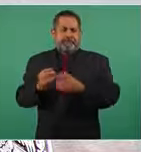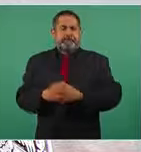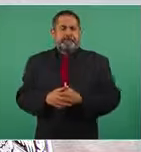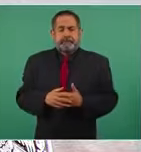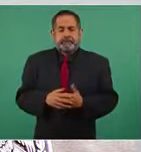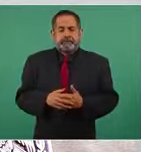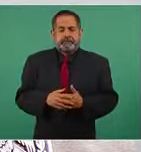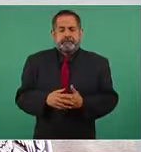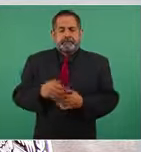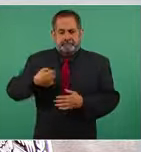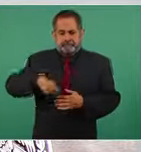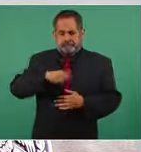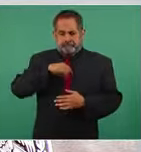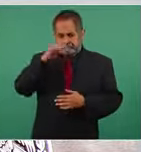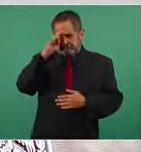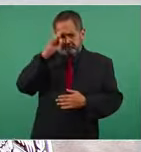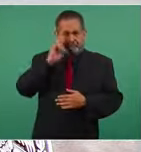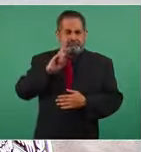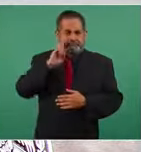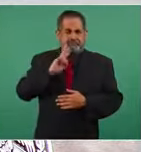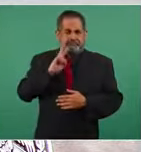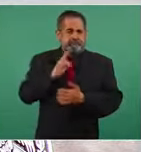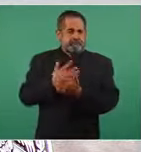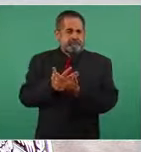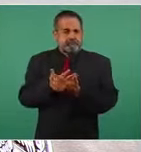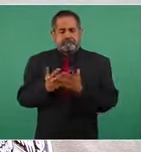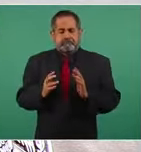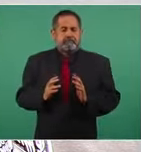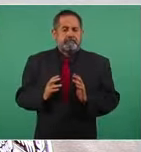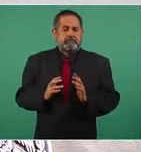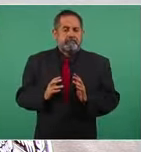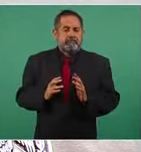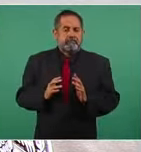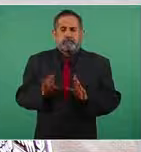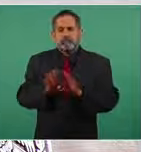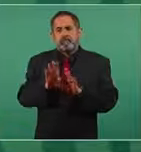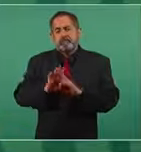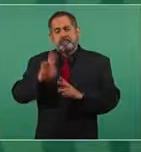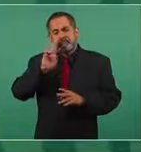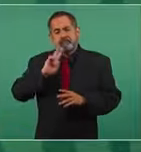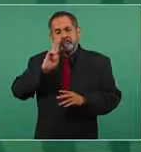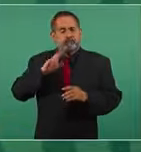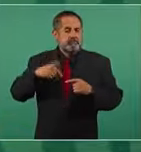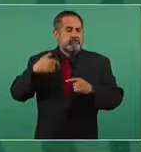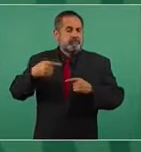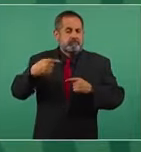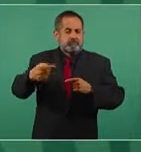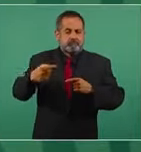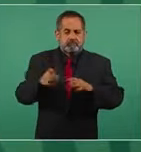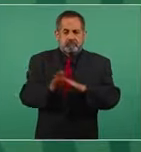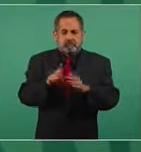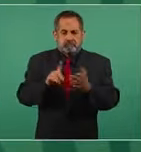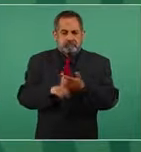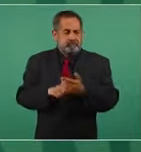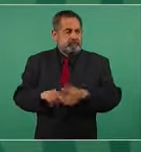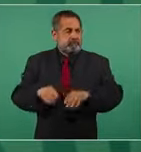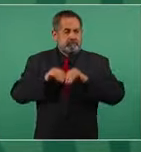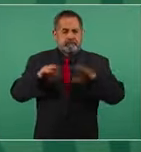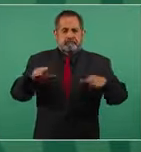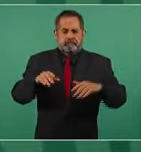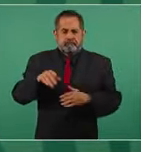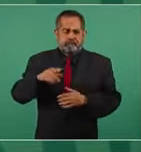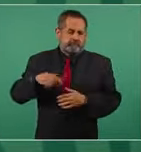vamos a esperar y en su momento vamos a dar a conocer